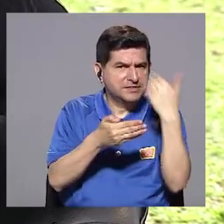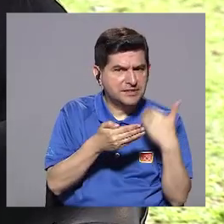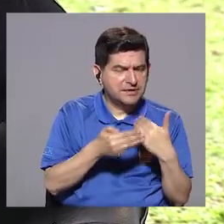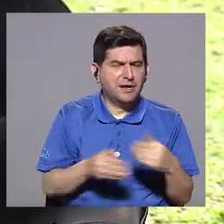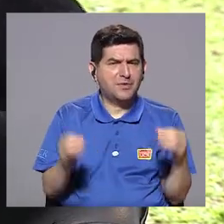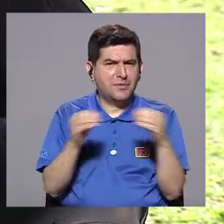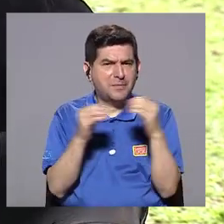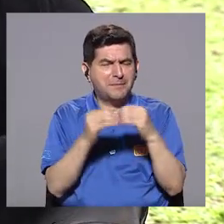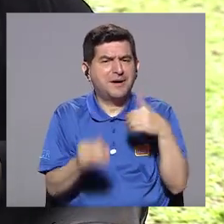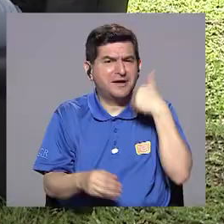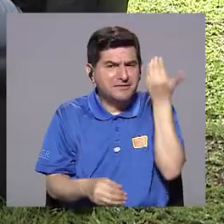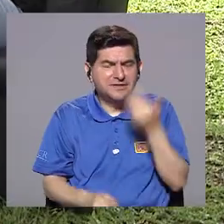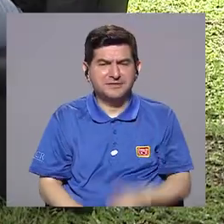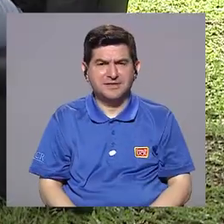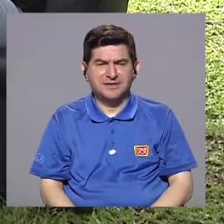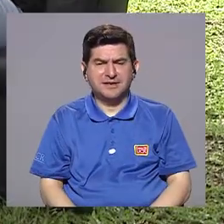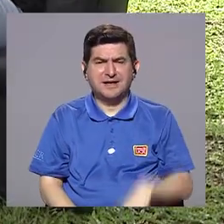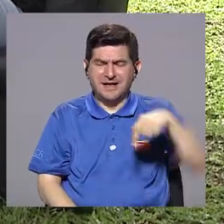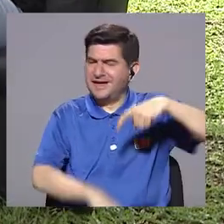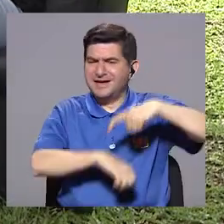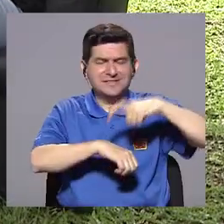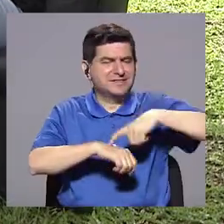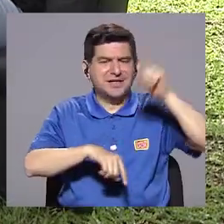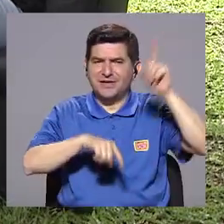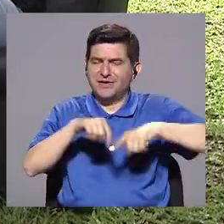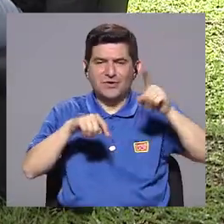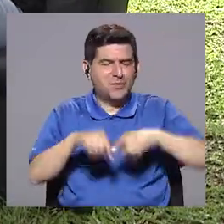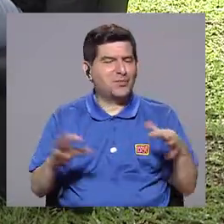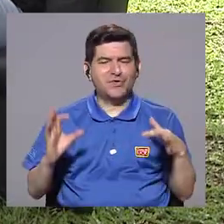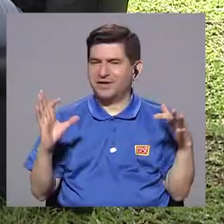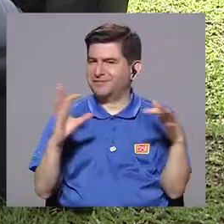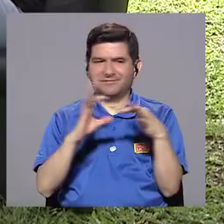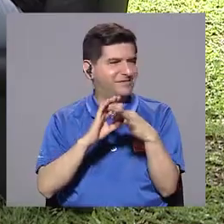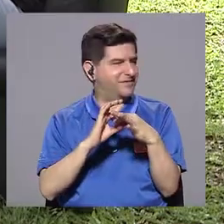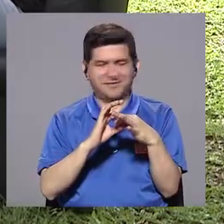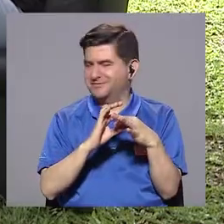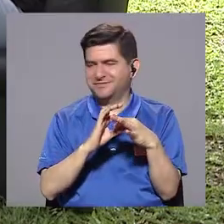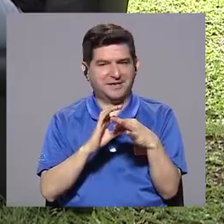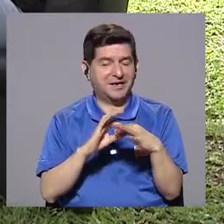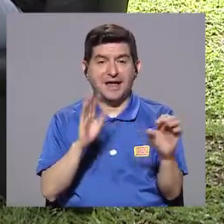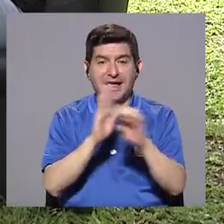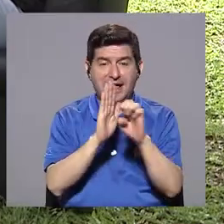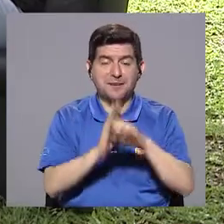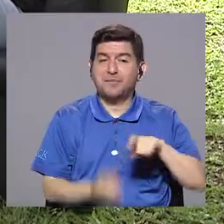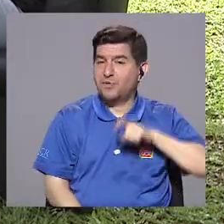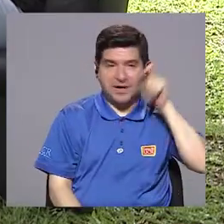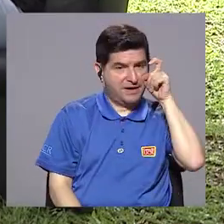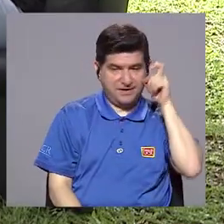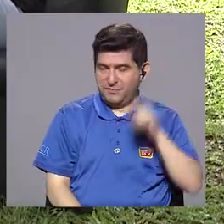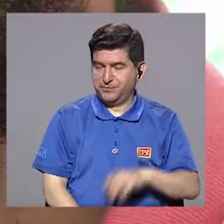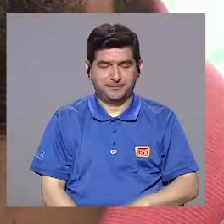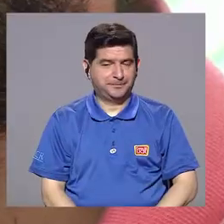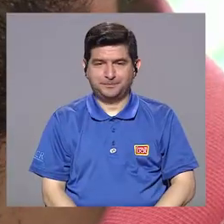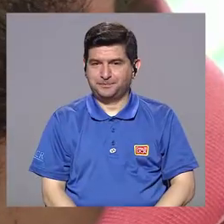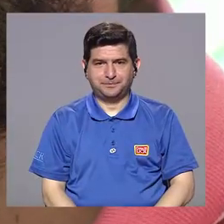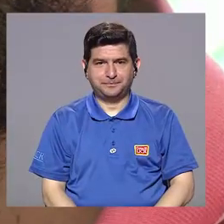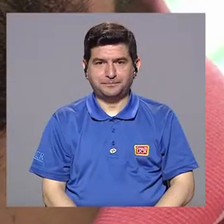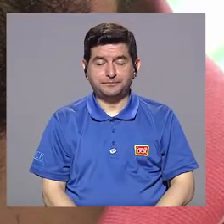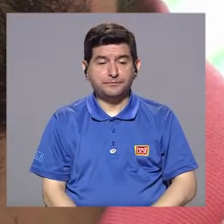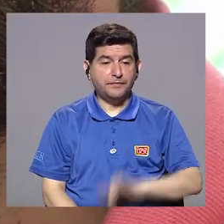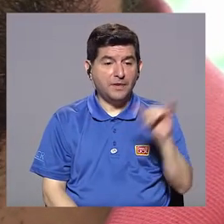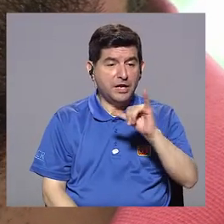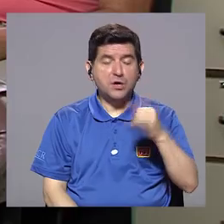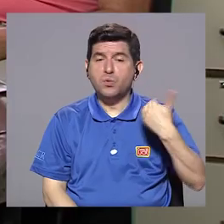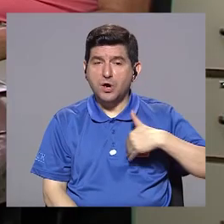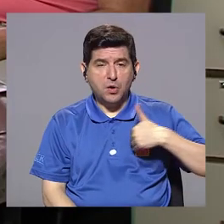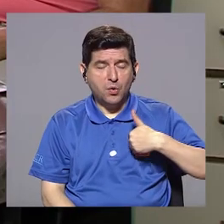pero hay mayor predisposición. Mira, en este minuto no se ha podido hacer una correlación con relación, por ejemplo, al género. Hay la